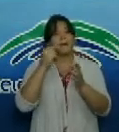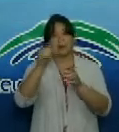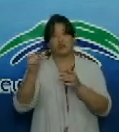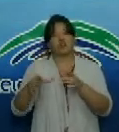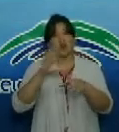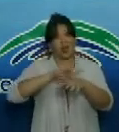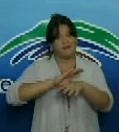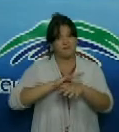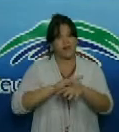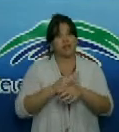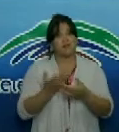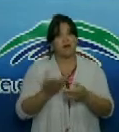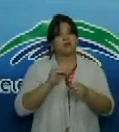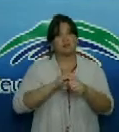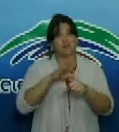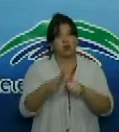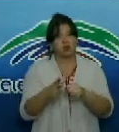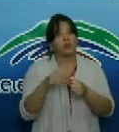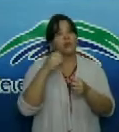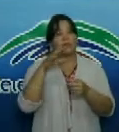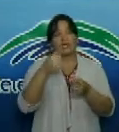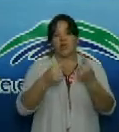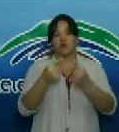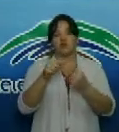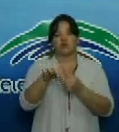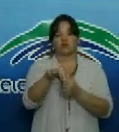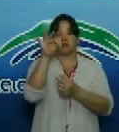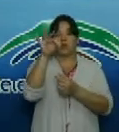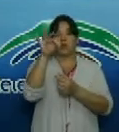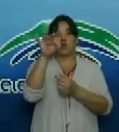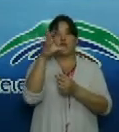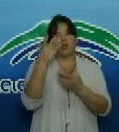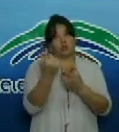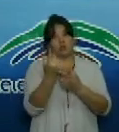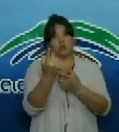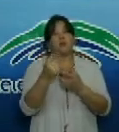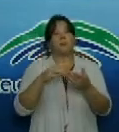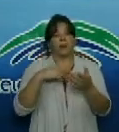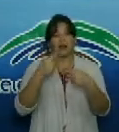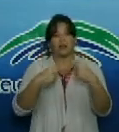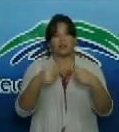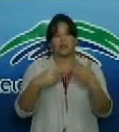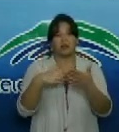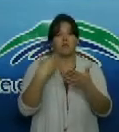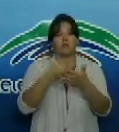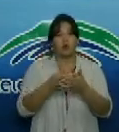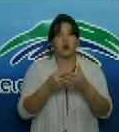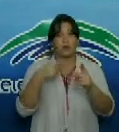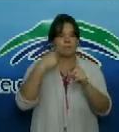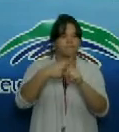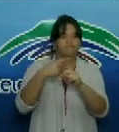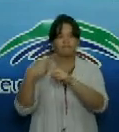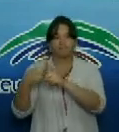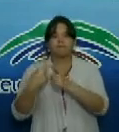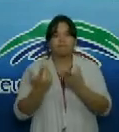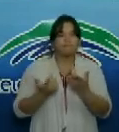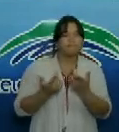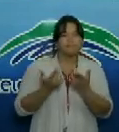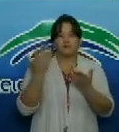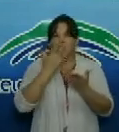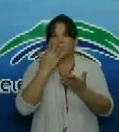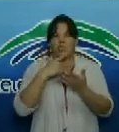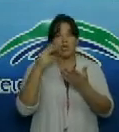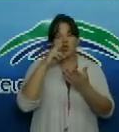detectados es uno de los escogidos dentro del territorio holguinero para desarrollar y aplicar la tecnología suma en la detección de la COVID-19